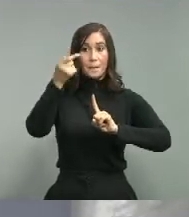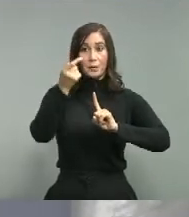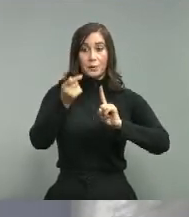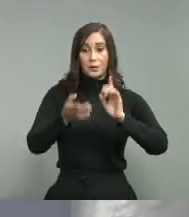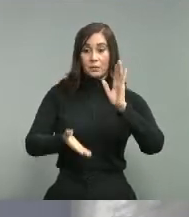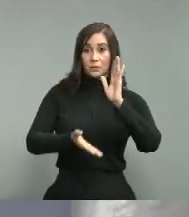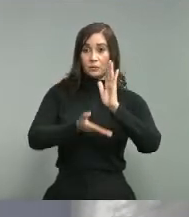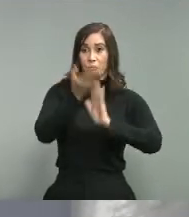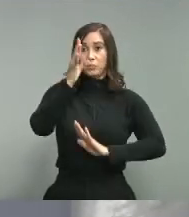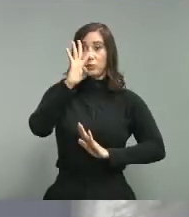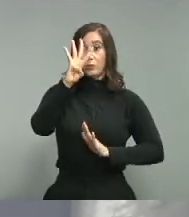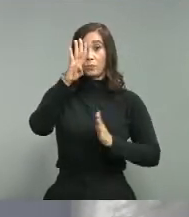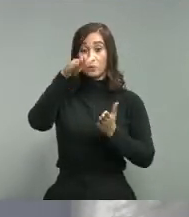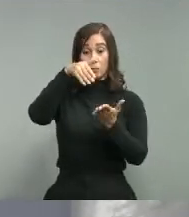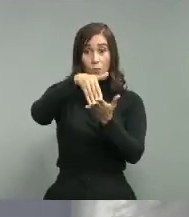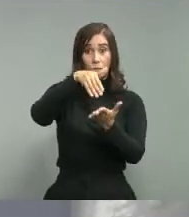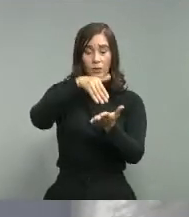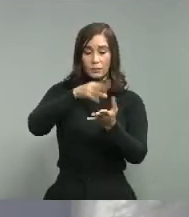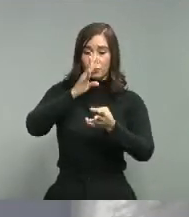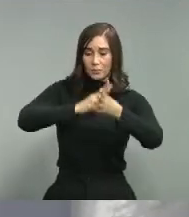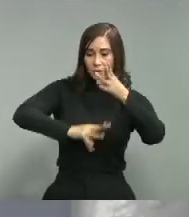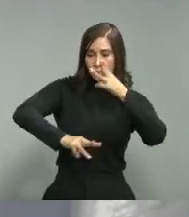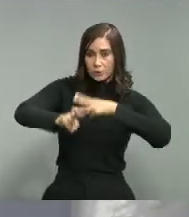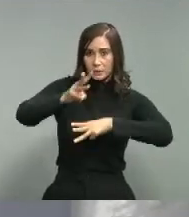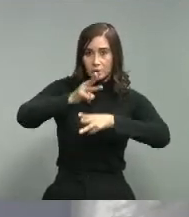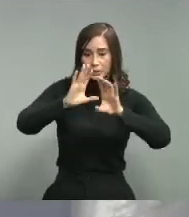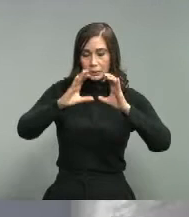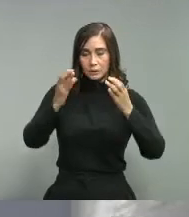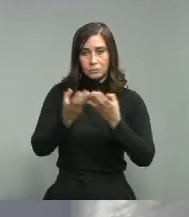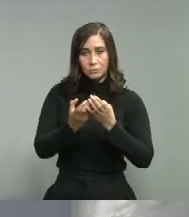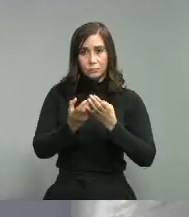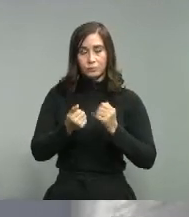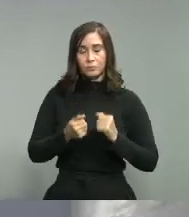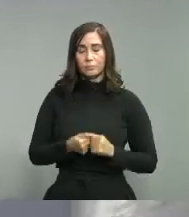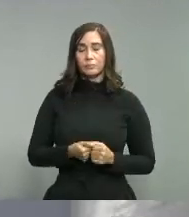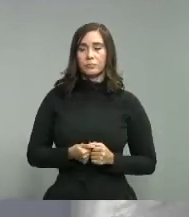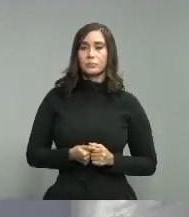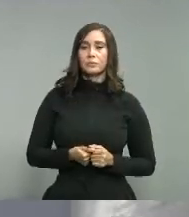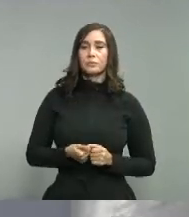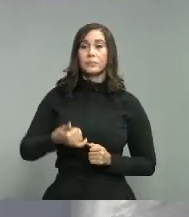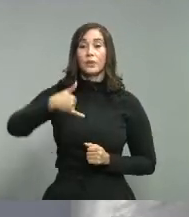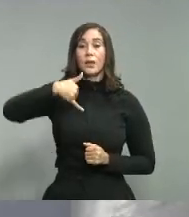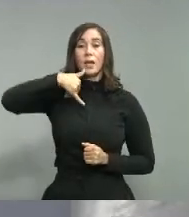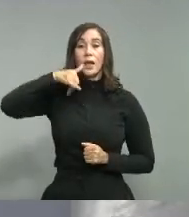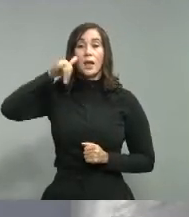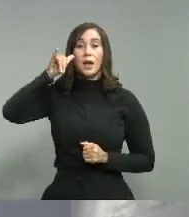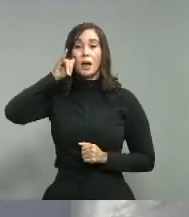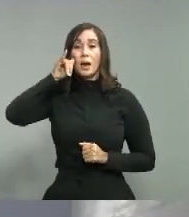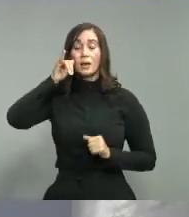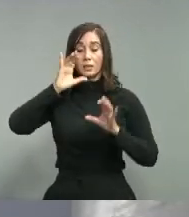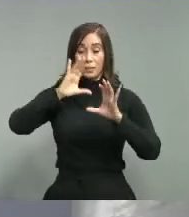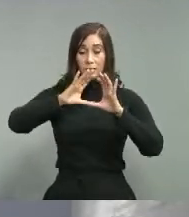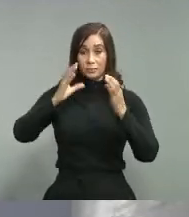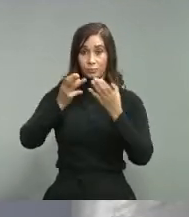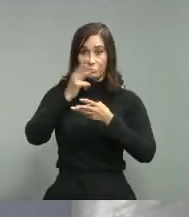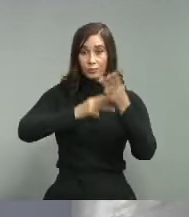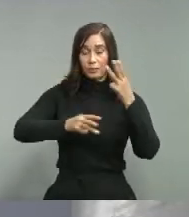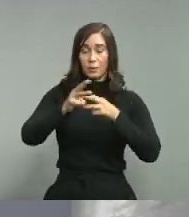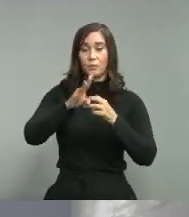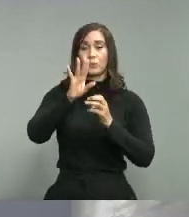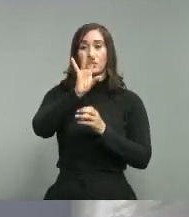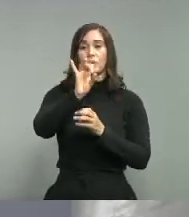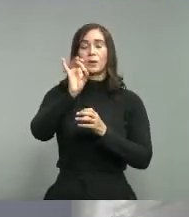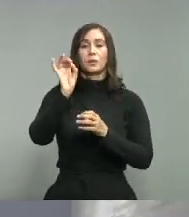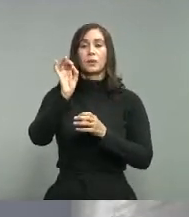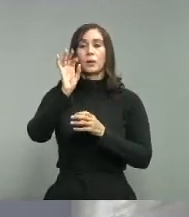.006 a nivel global. En el día de ayer se produjeron 88.891